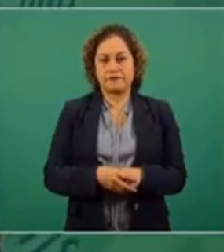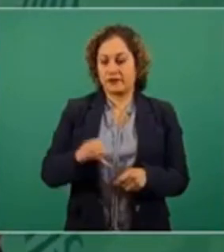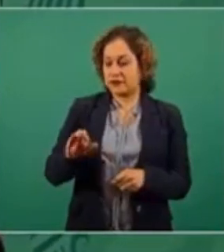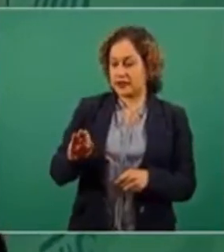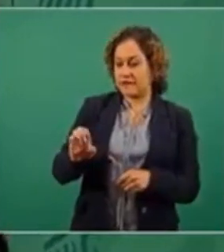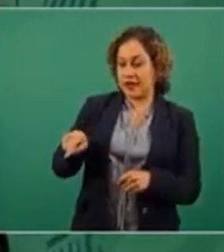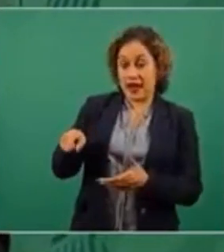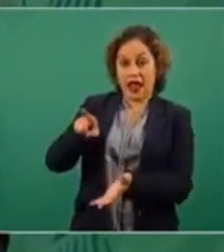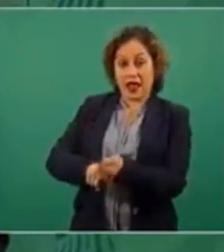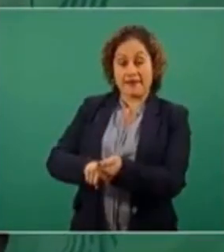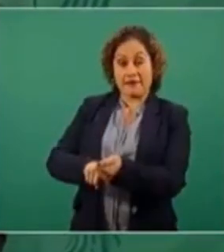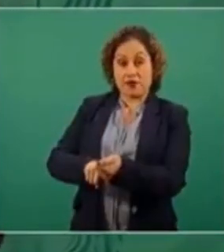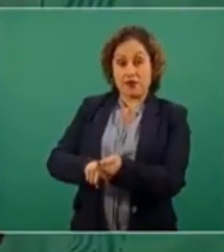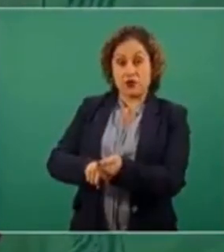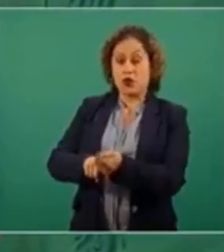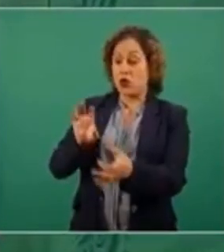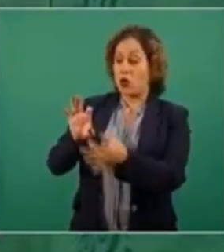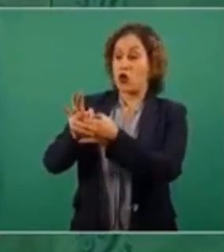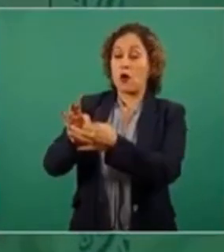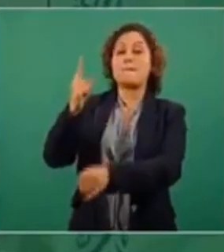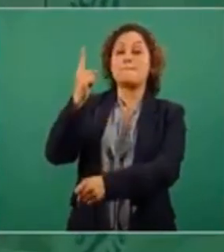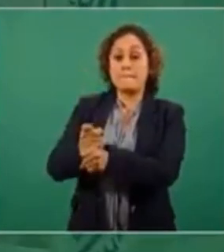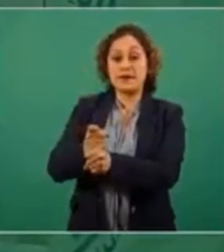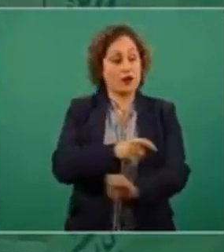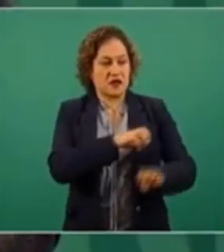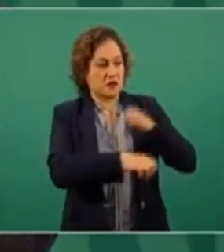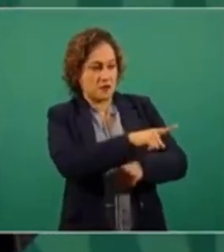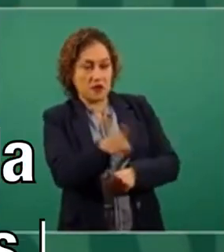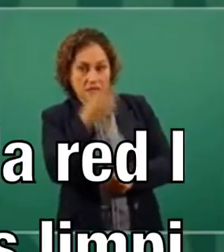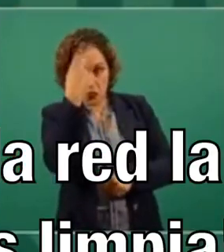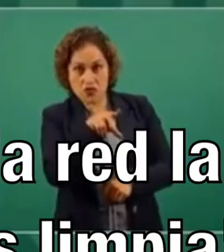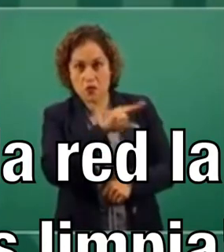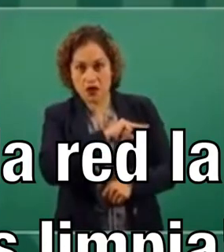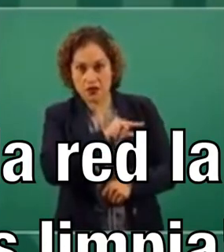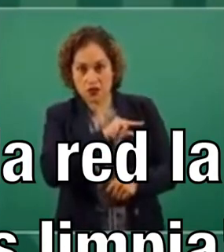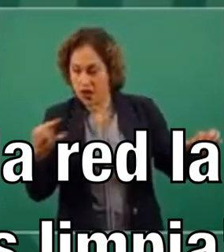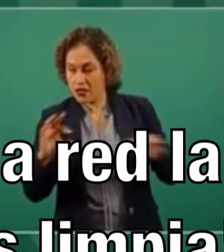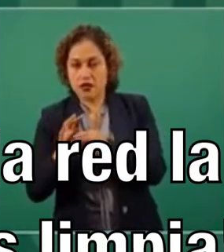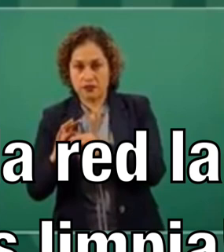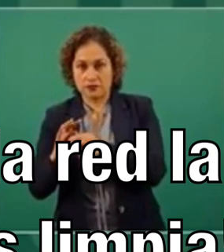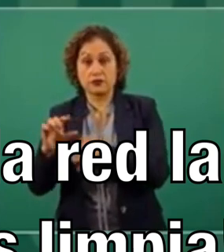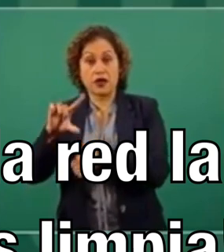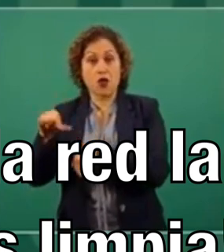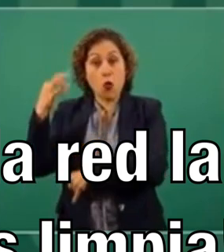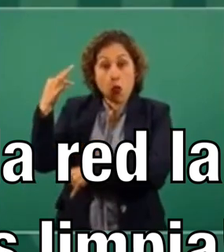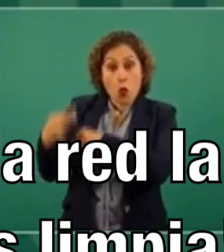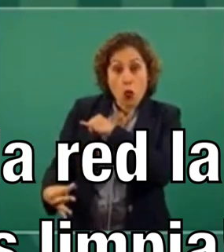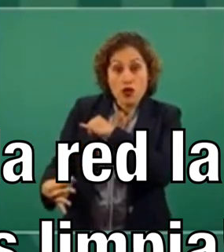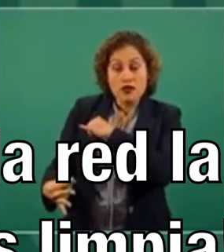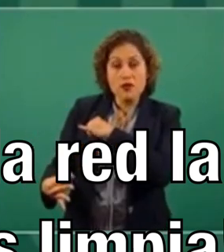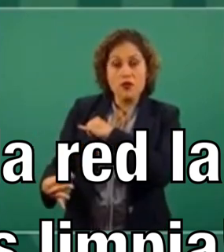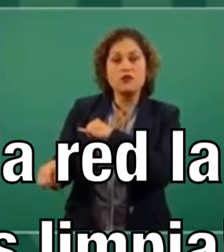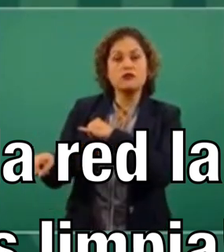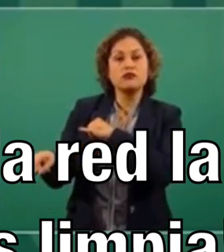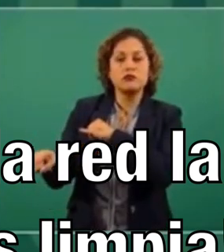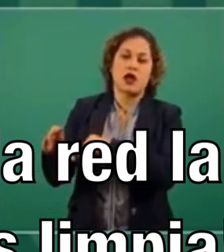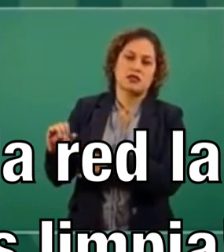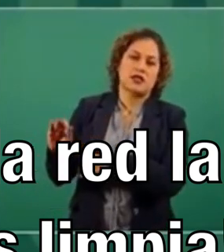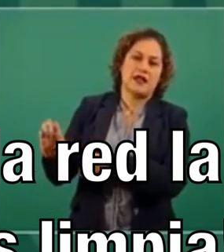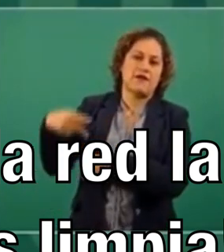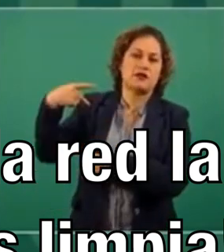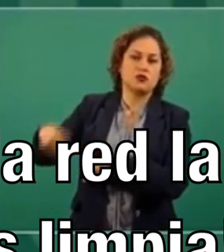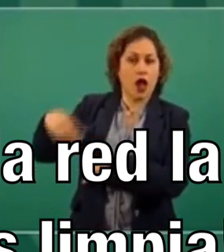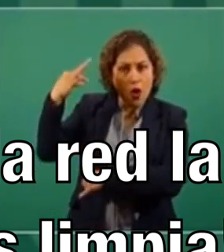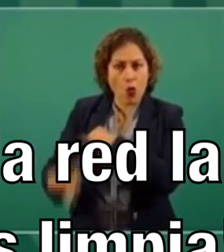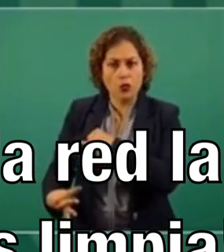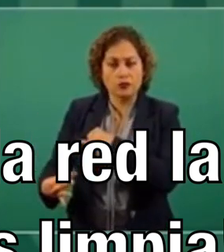Comisión Federal de Electricidad la energía que producen las plantas privadas y al final despachan las plantas de la Comisión Federal